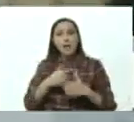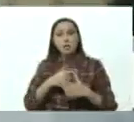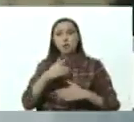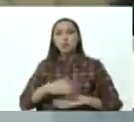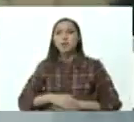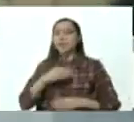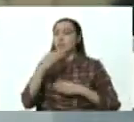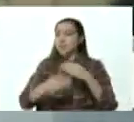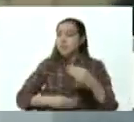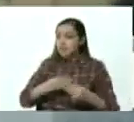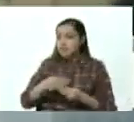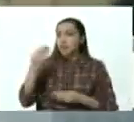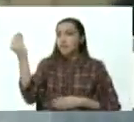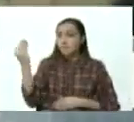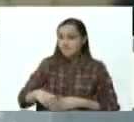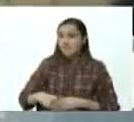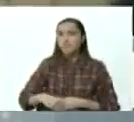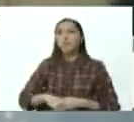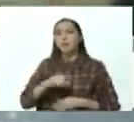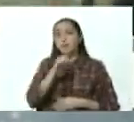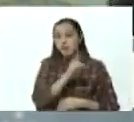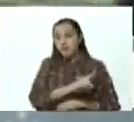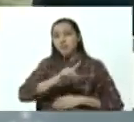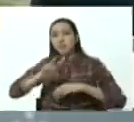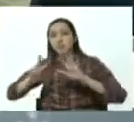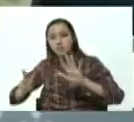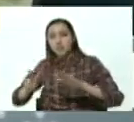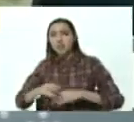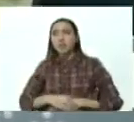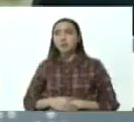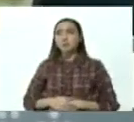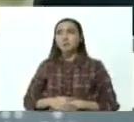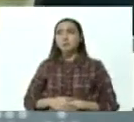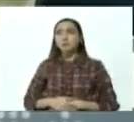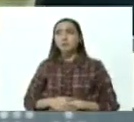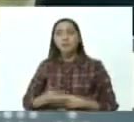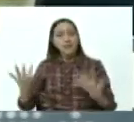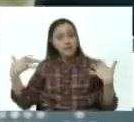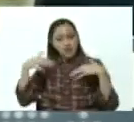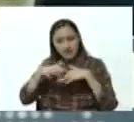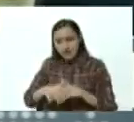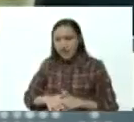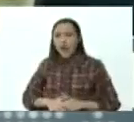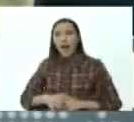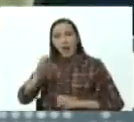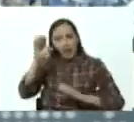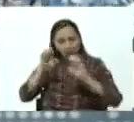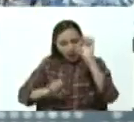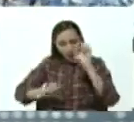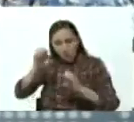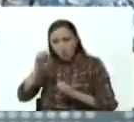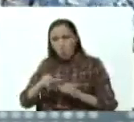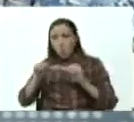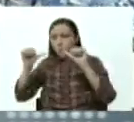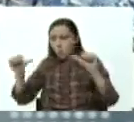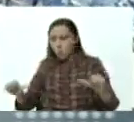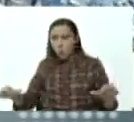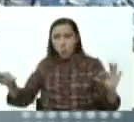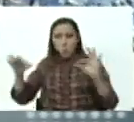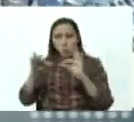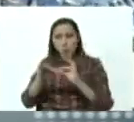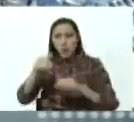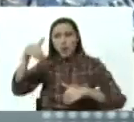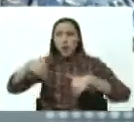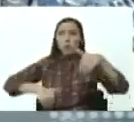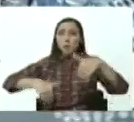creamos la número 17 una auditoría integral al sistema automatizado de